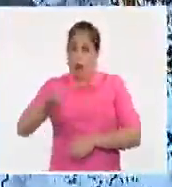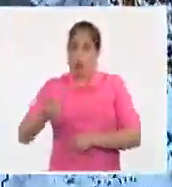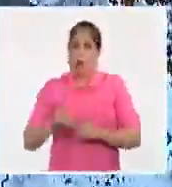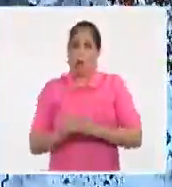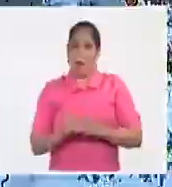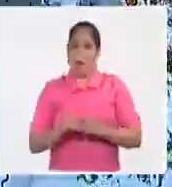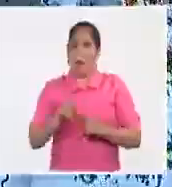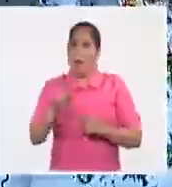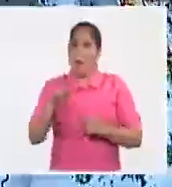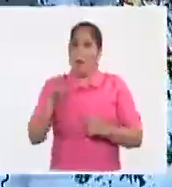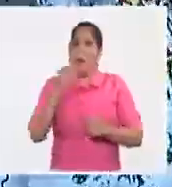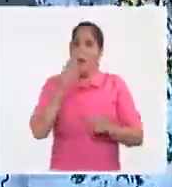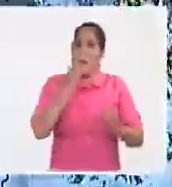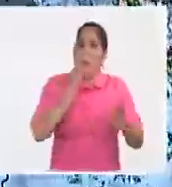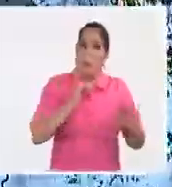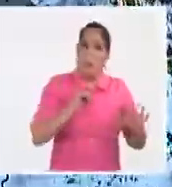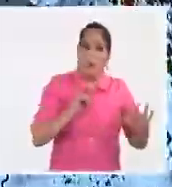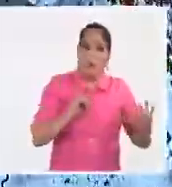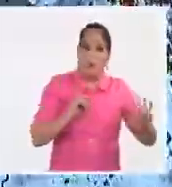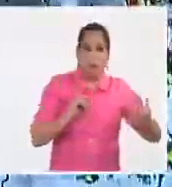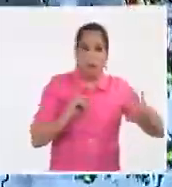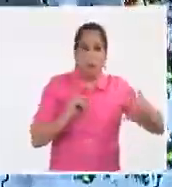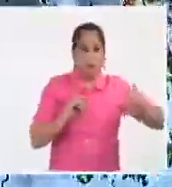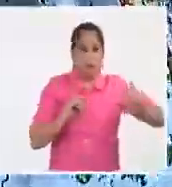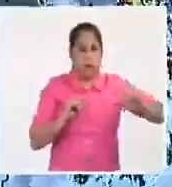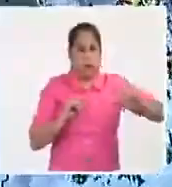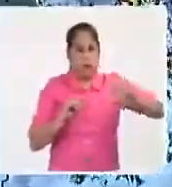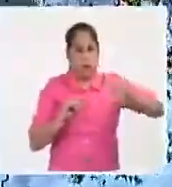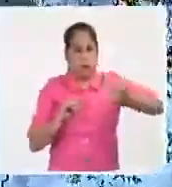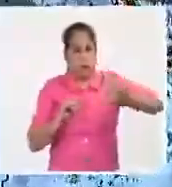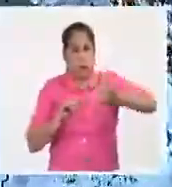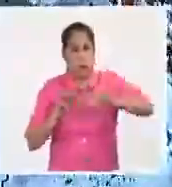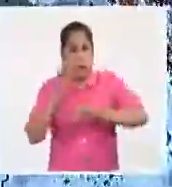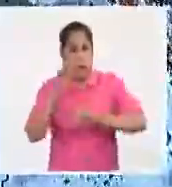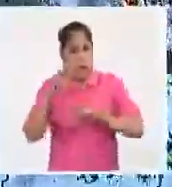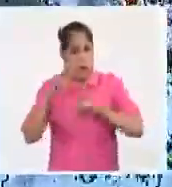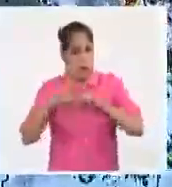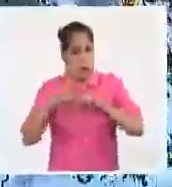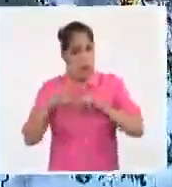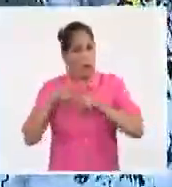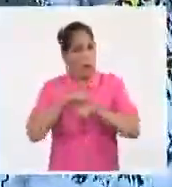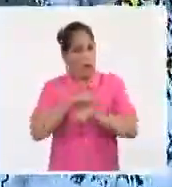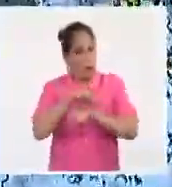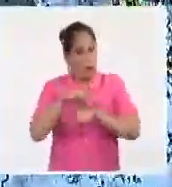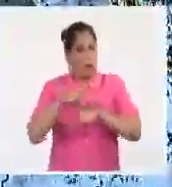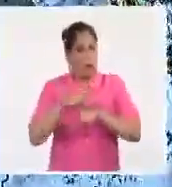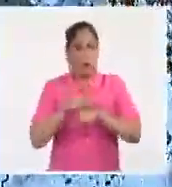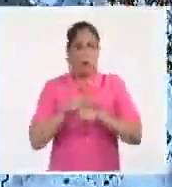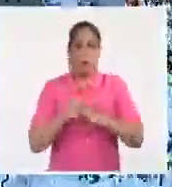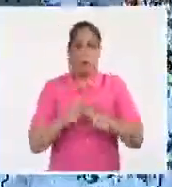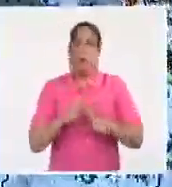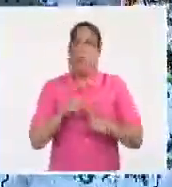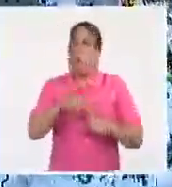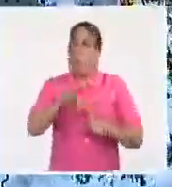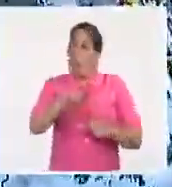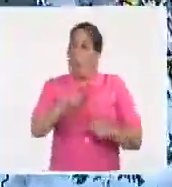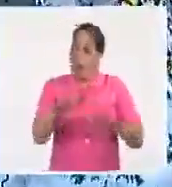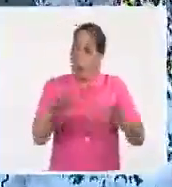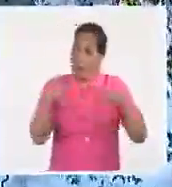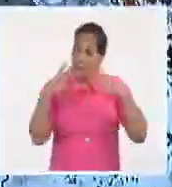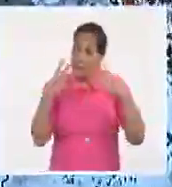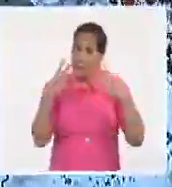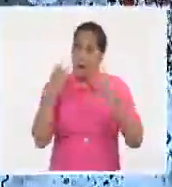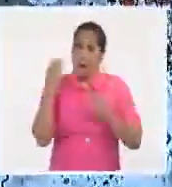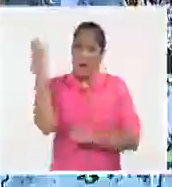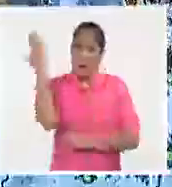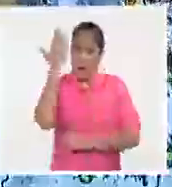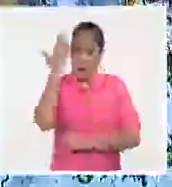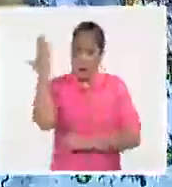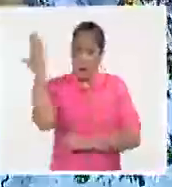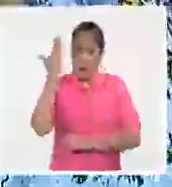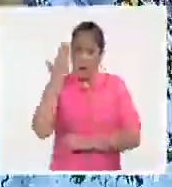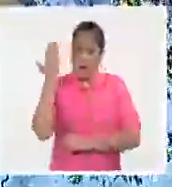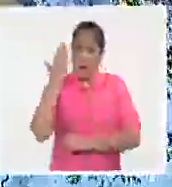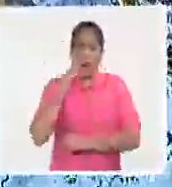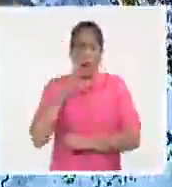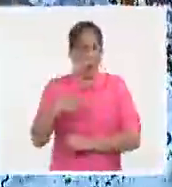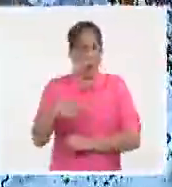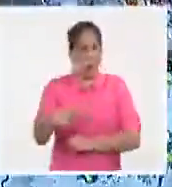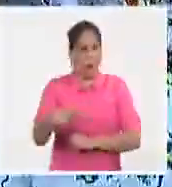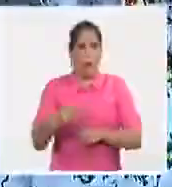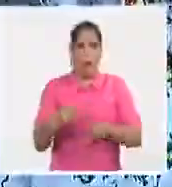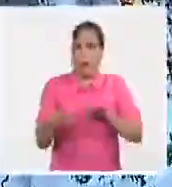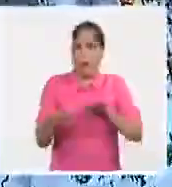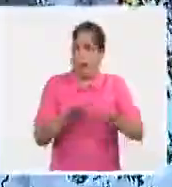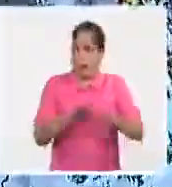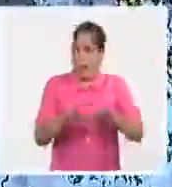está moviéndose rápidamente, desplazándose a 41 kilómetros por hora, por eso usted debe estar informado, mantenerse informado y